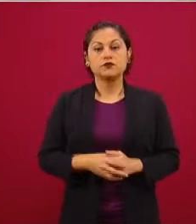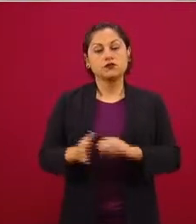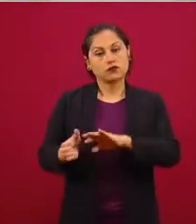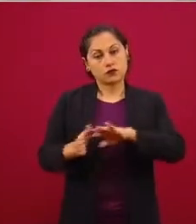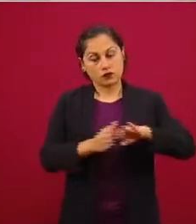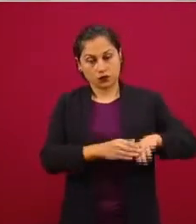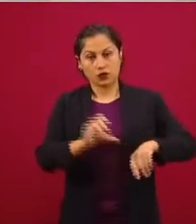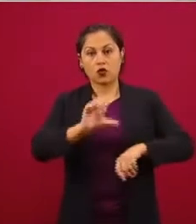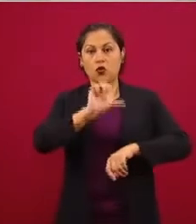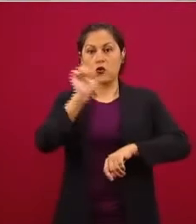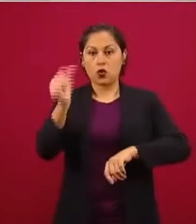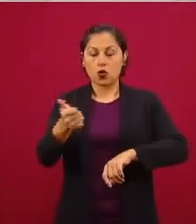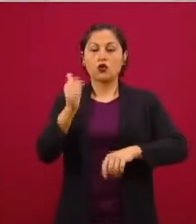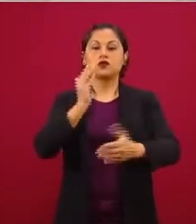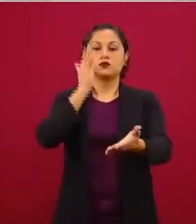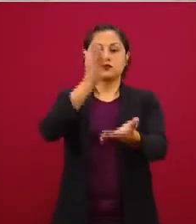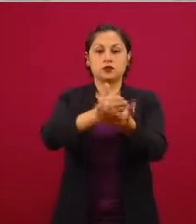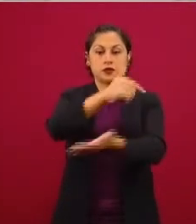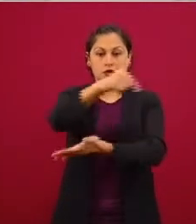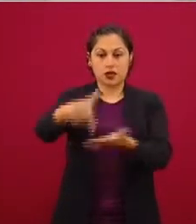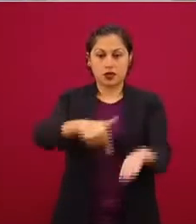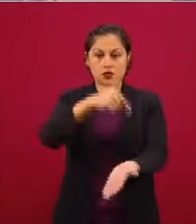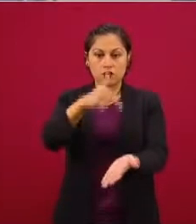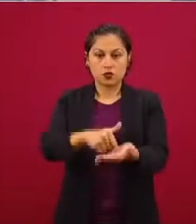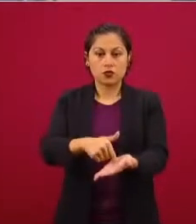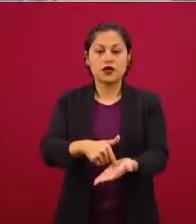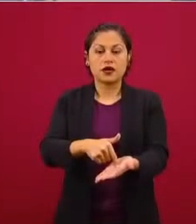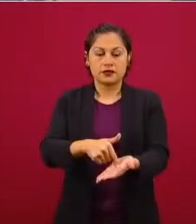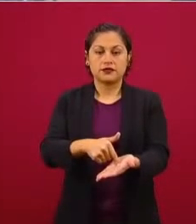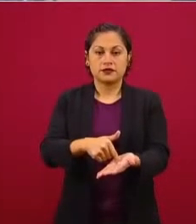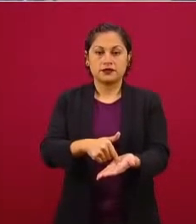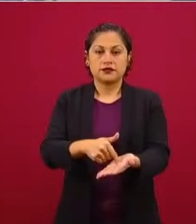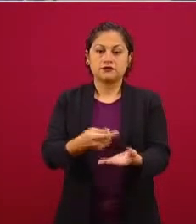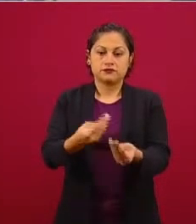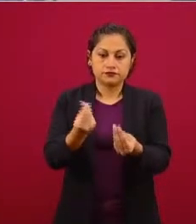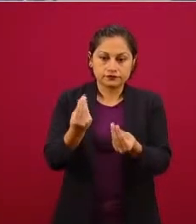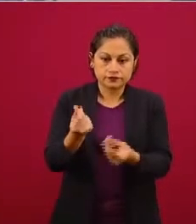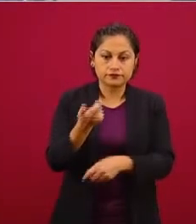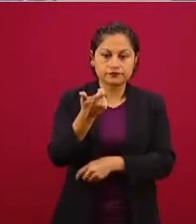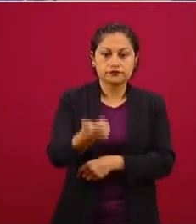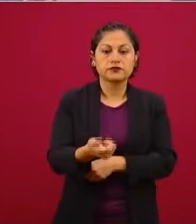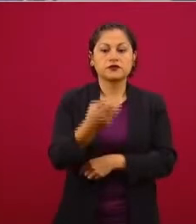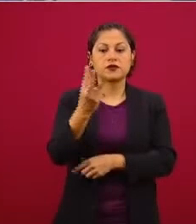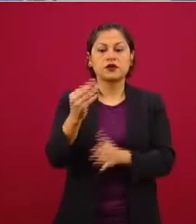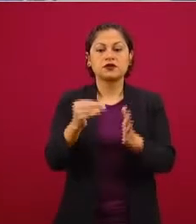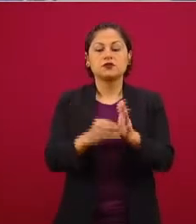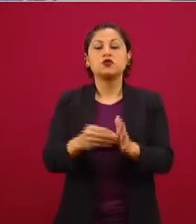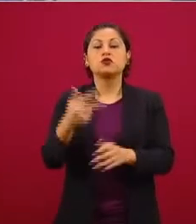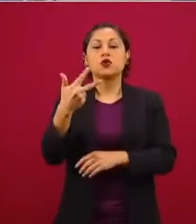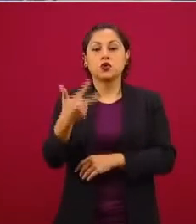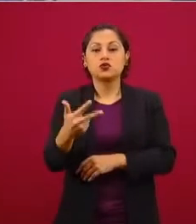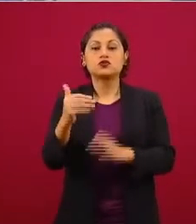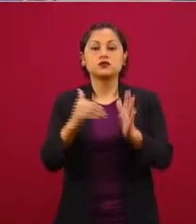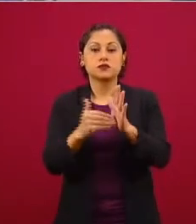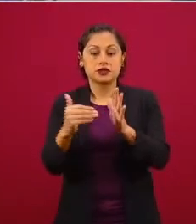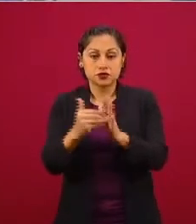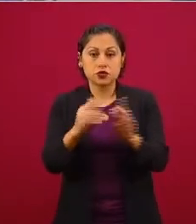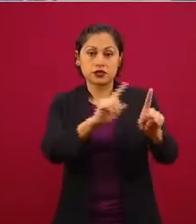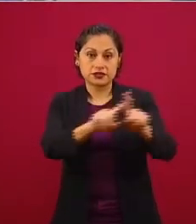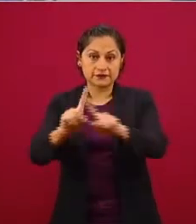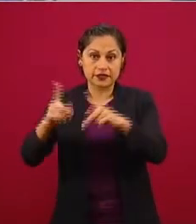de pago que se realizan son 3.8 millones de pensiones que vamos a llevar a las localidades